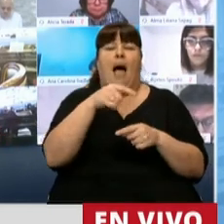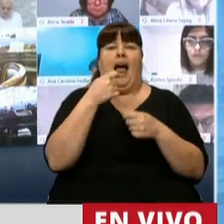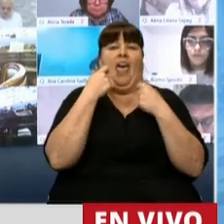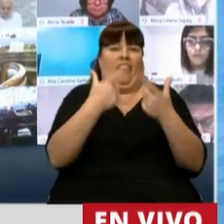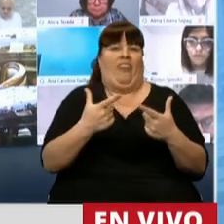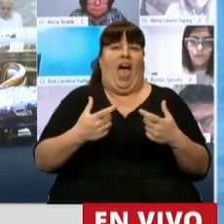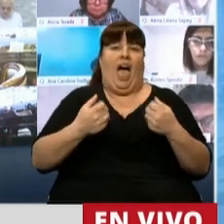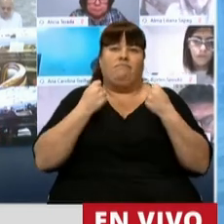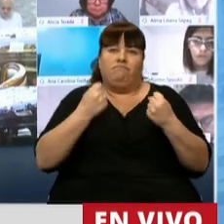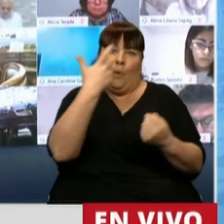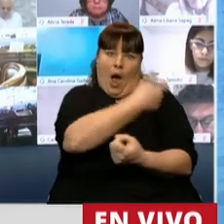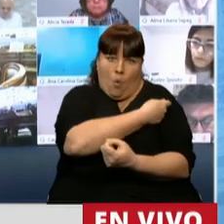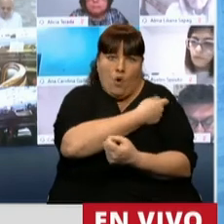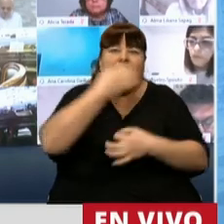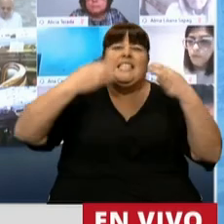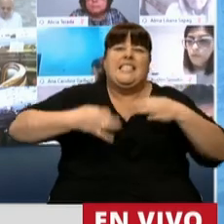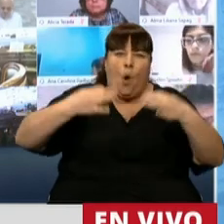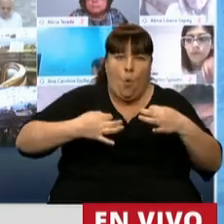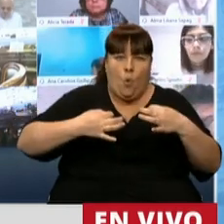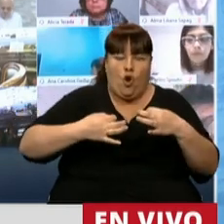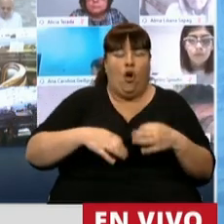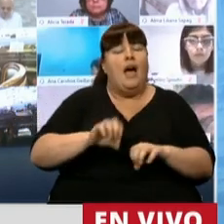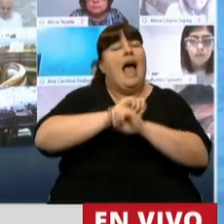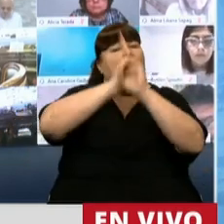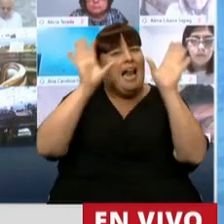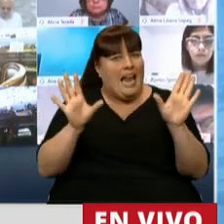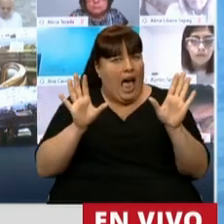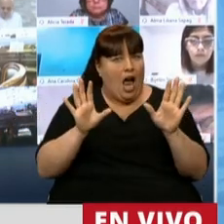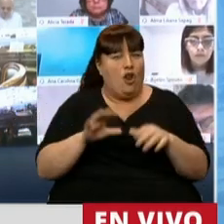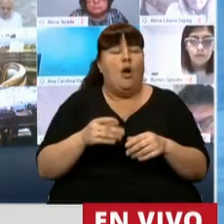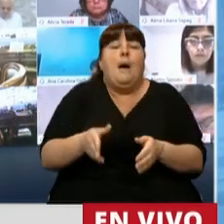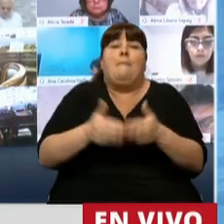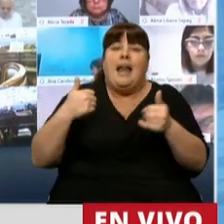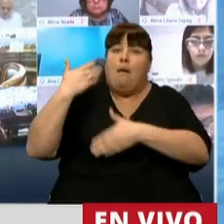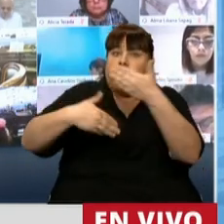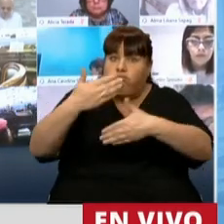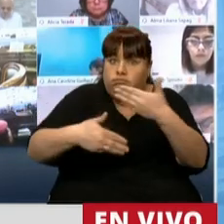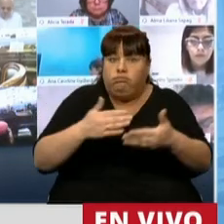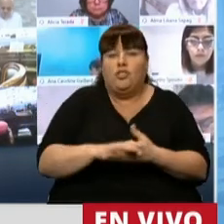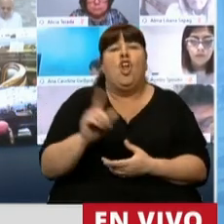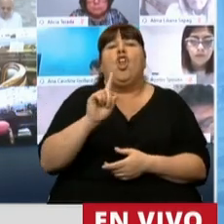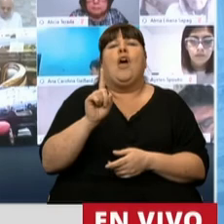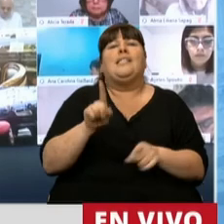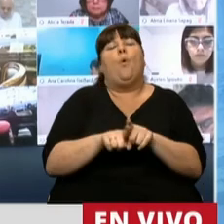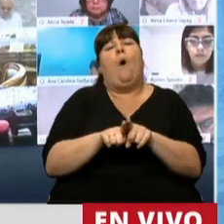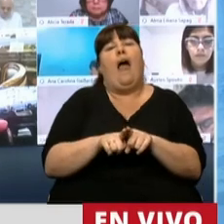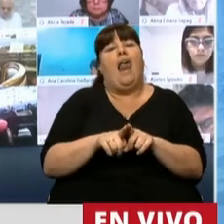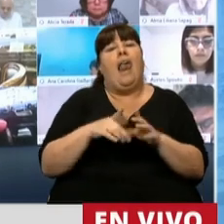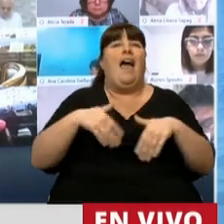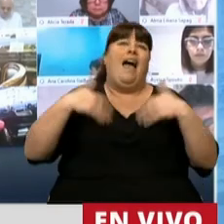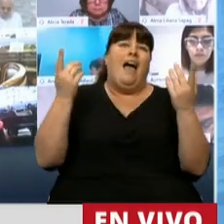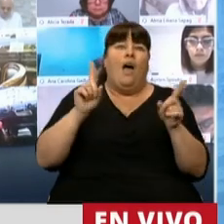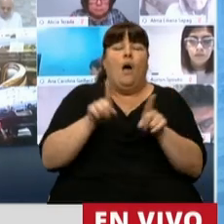a generar inmunidad sean seguros. Que quede claro, acelerar procesos no debe